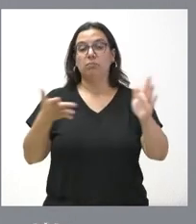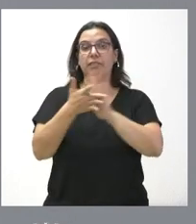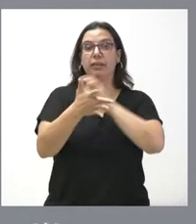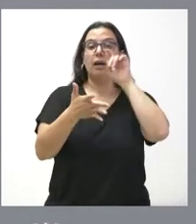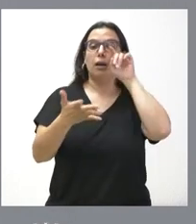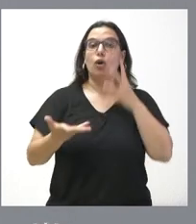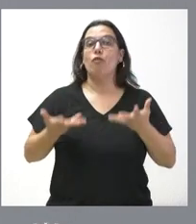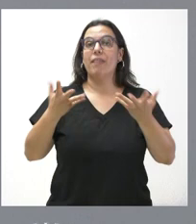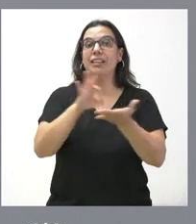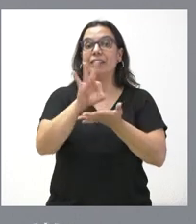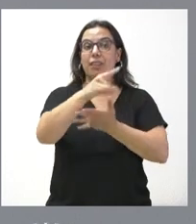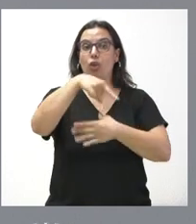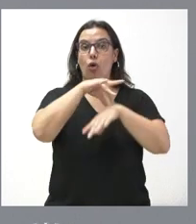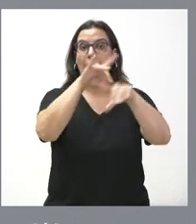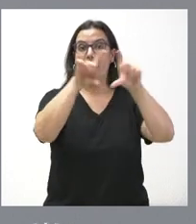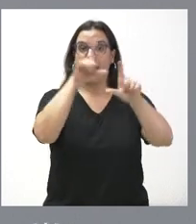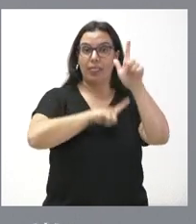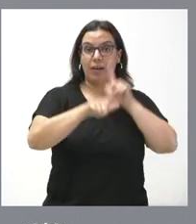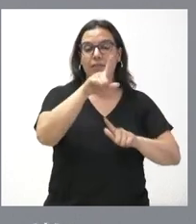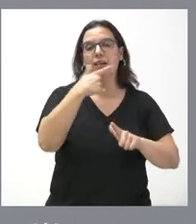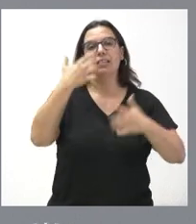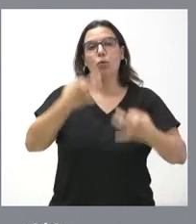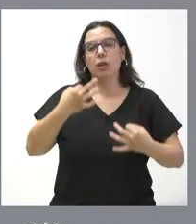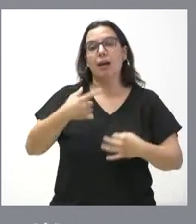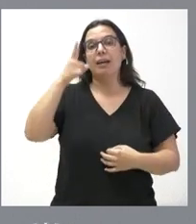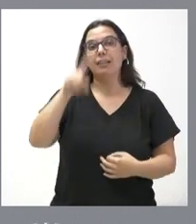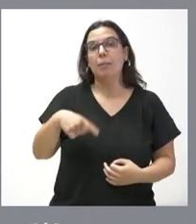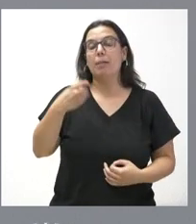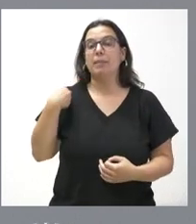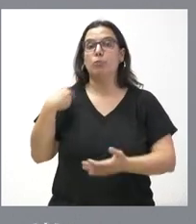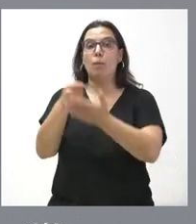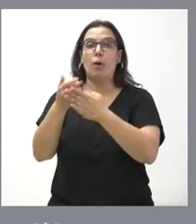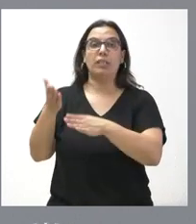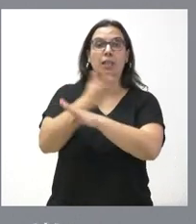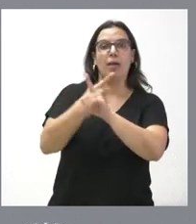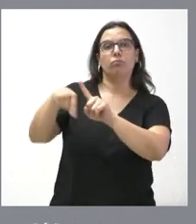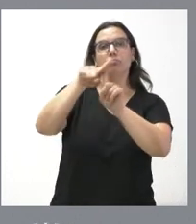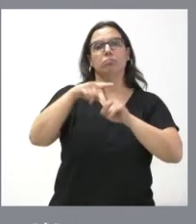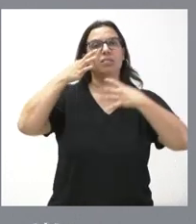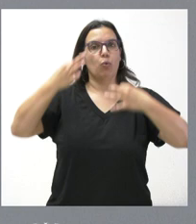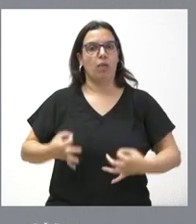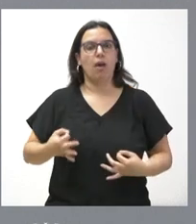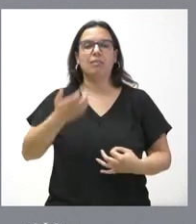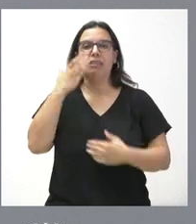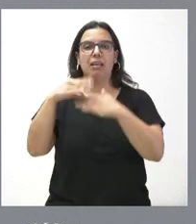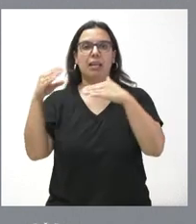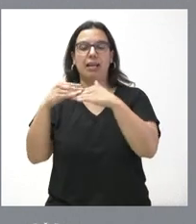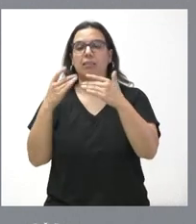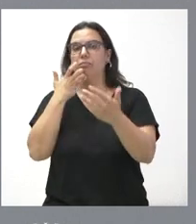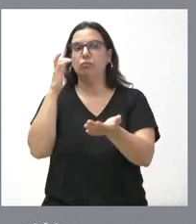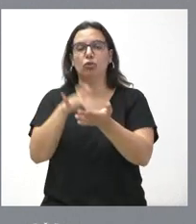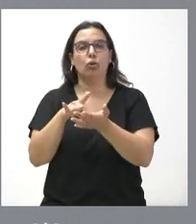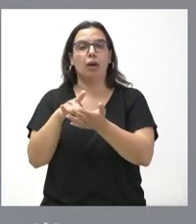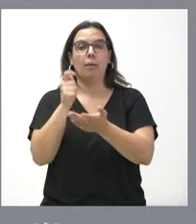de las agencias de viajes y se garantiza el reembolso de los pagos anticipados que hubieran hecho los clientes en caso de situaciones